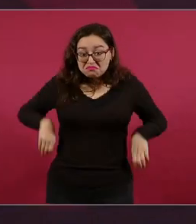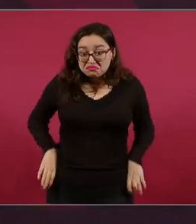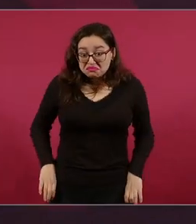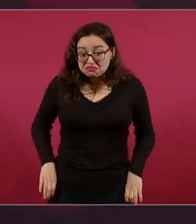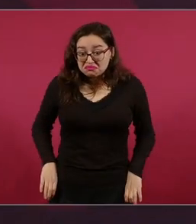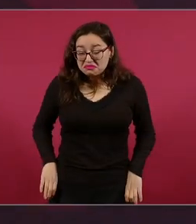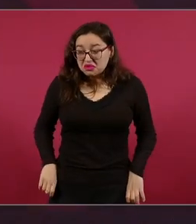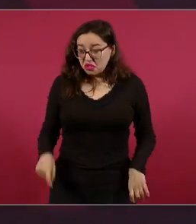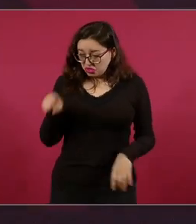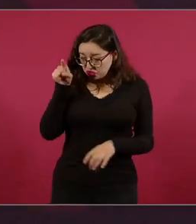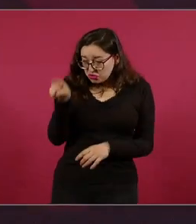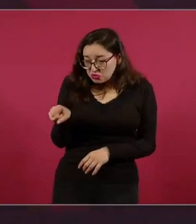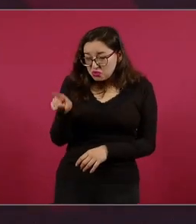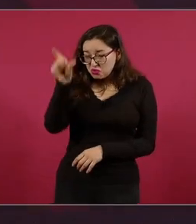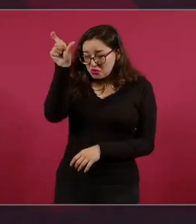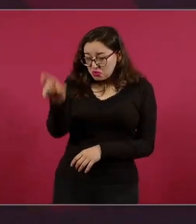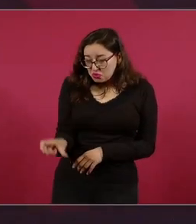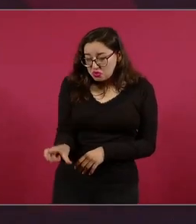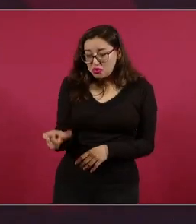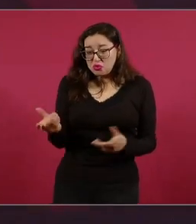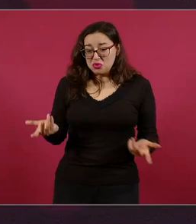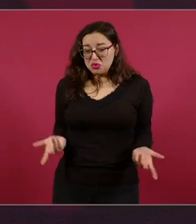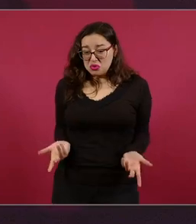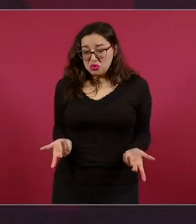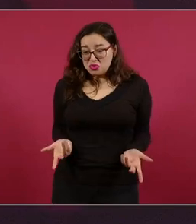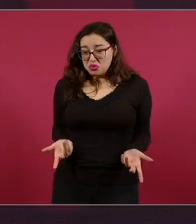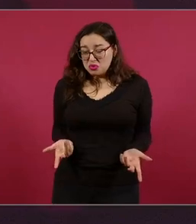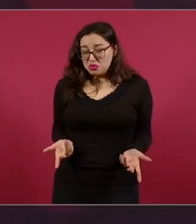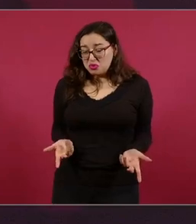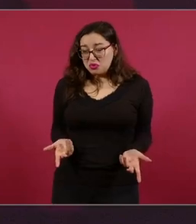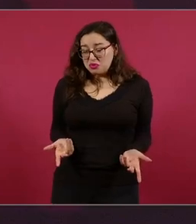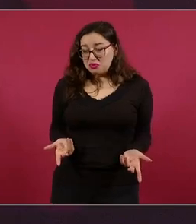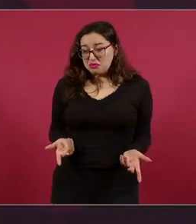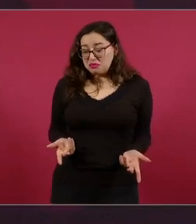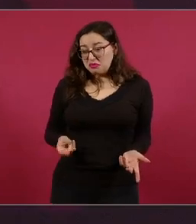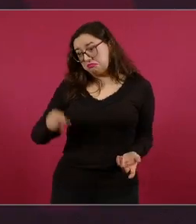tú, pseudo-intelectual,